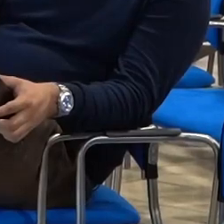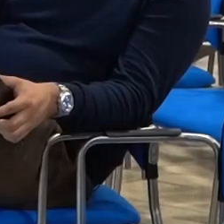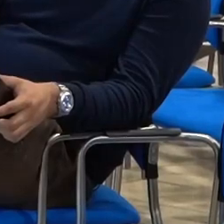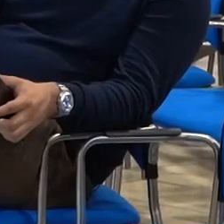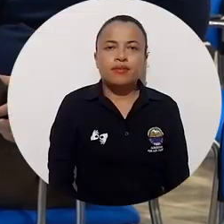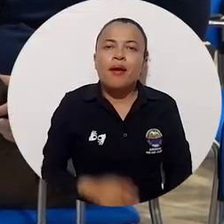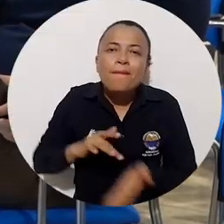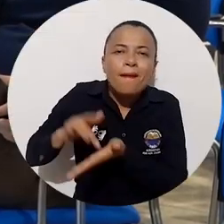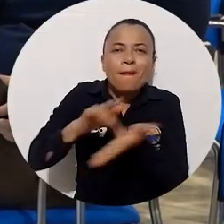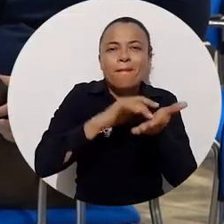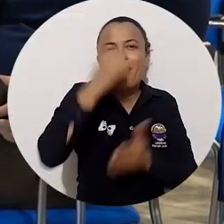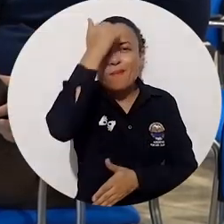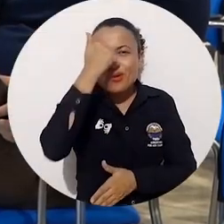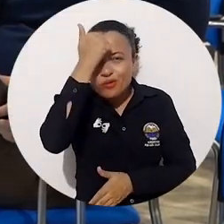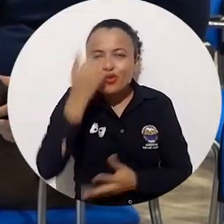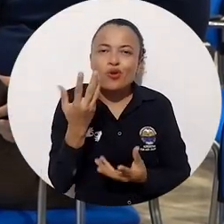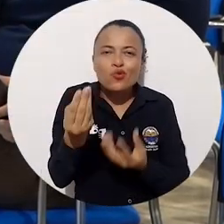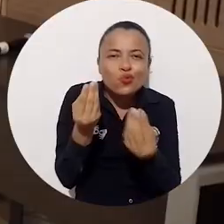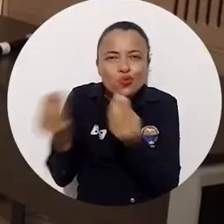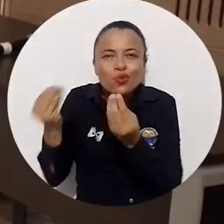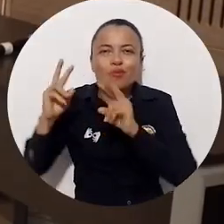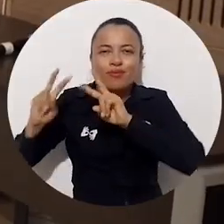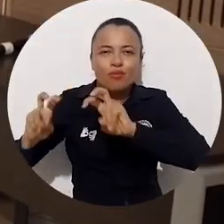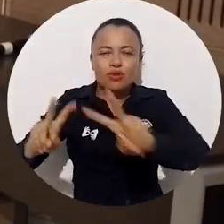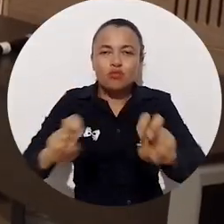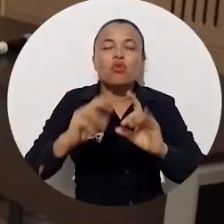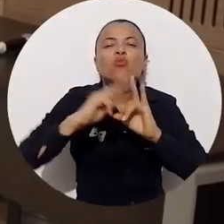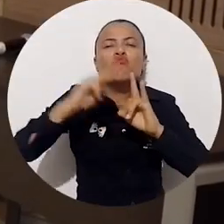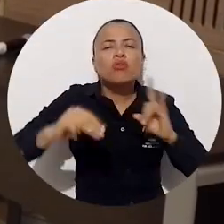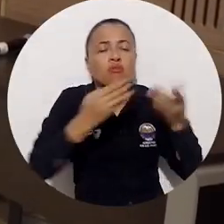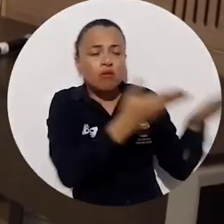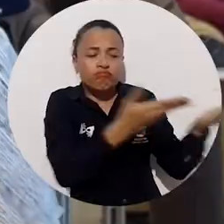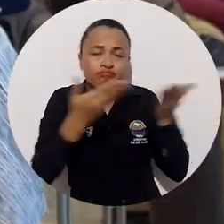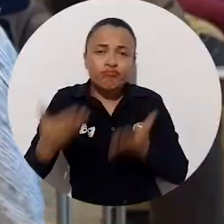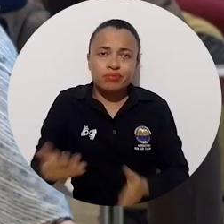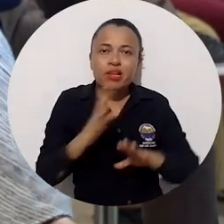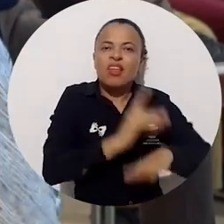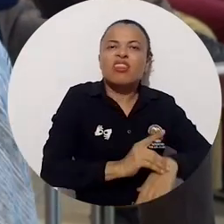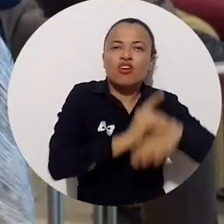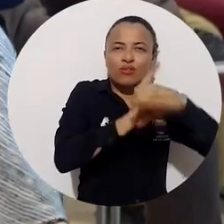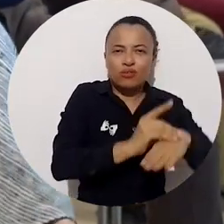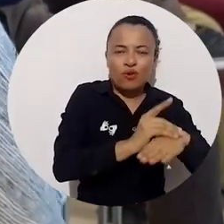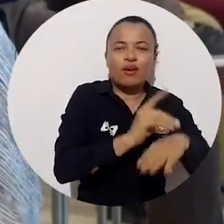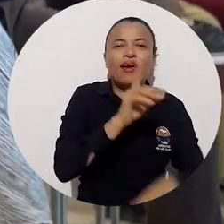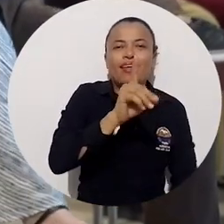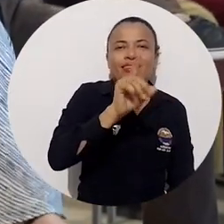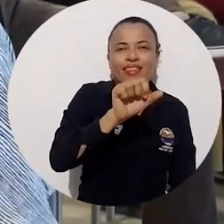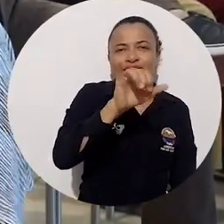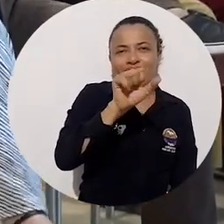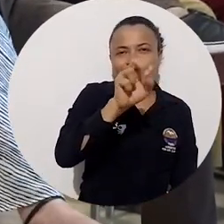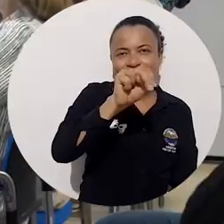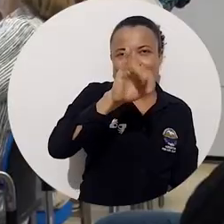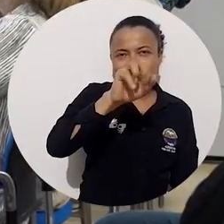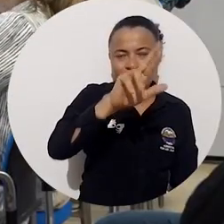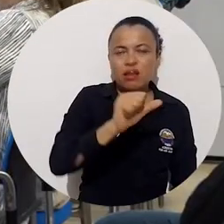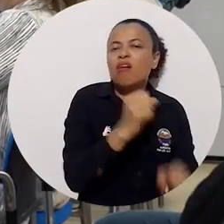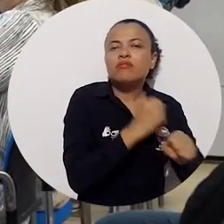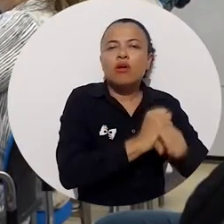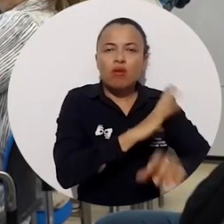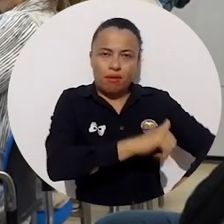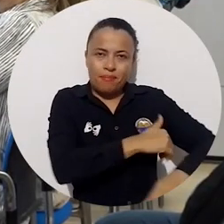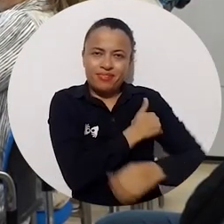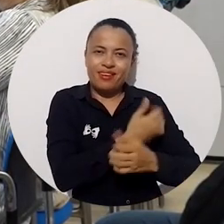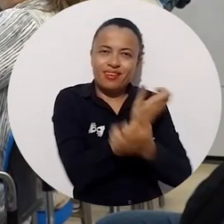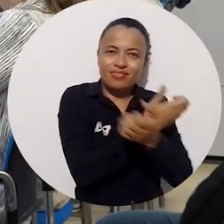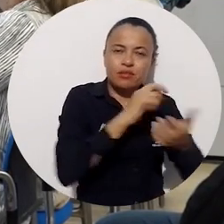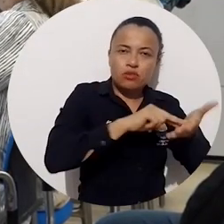Con participación de docentes y grupos de investigación, la Universidad del Magdalena acogió la visita de la doctora Deyanira Luque